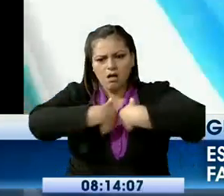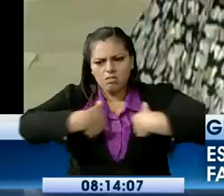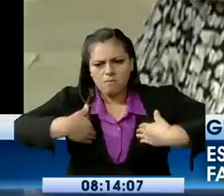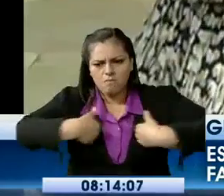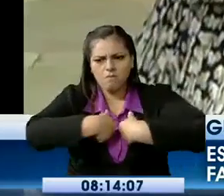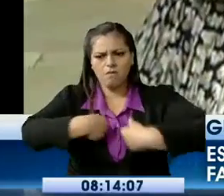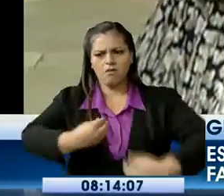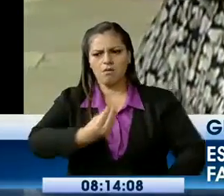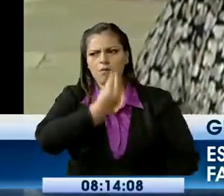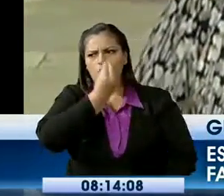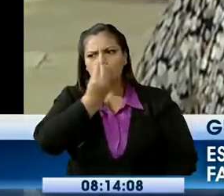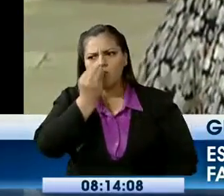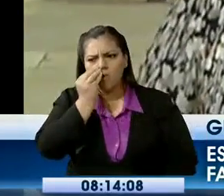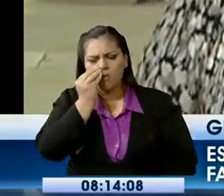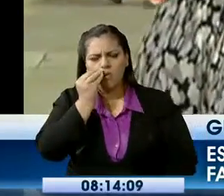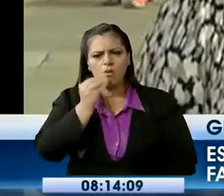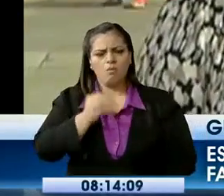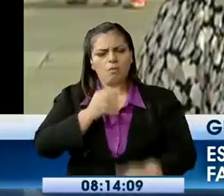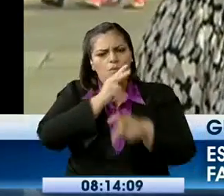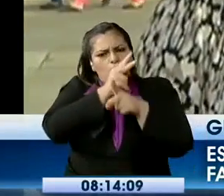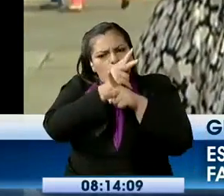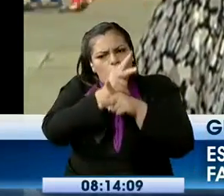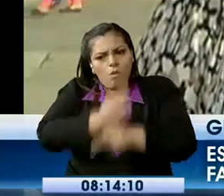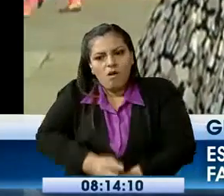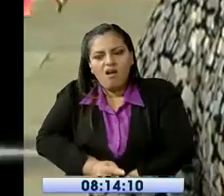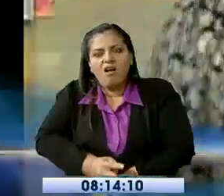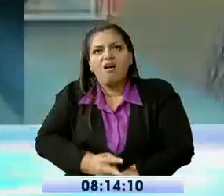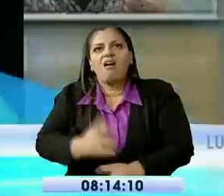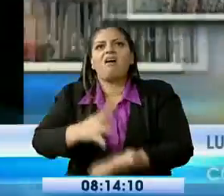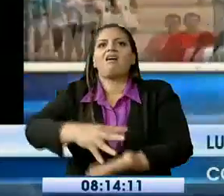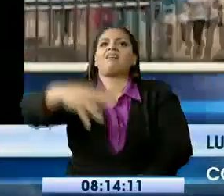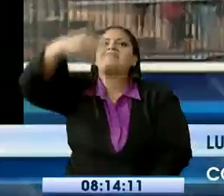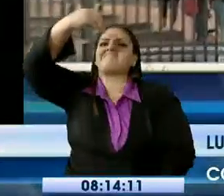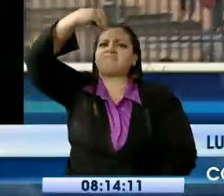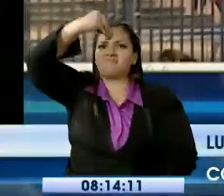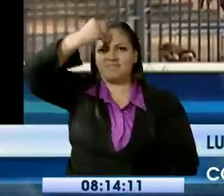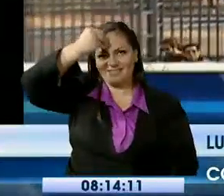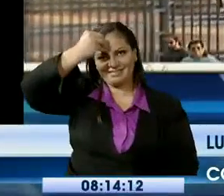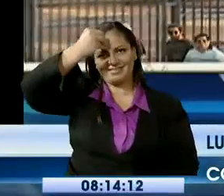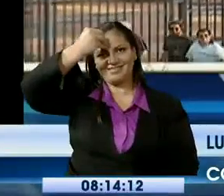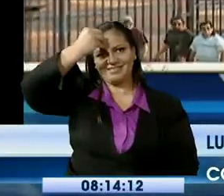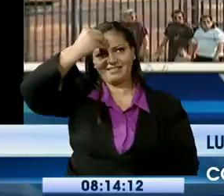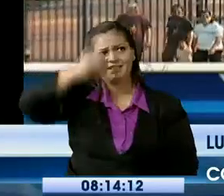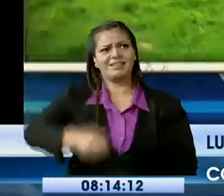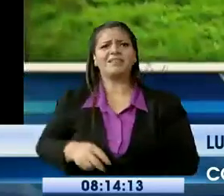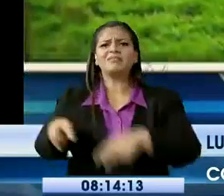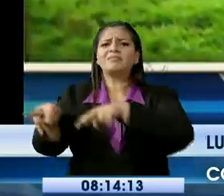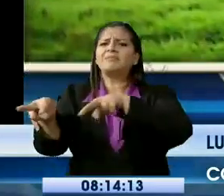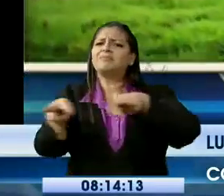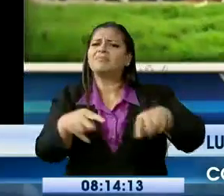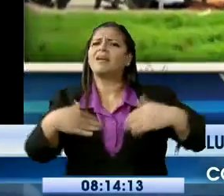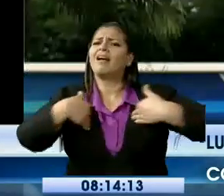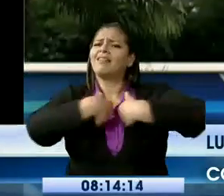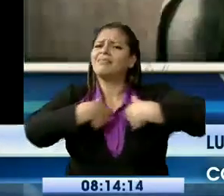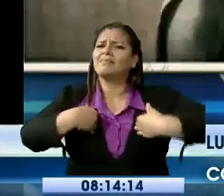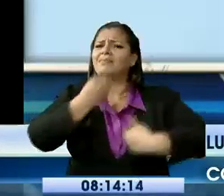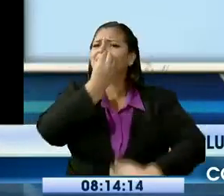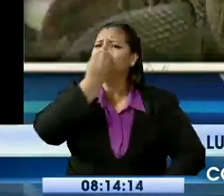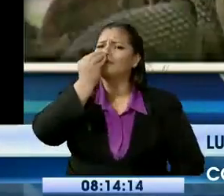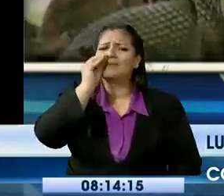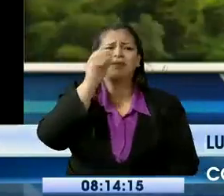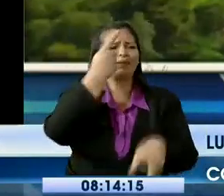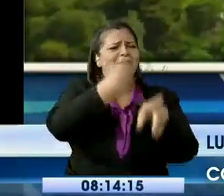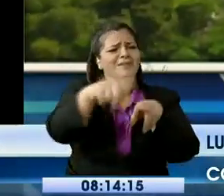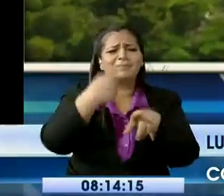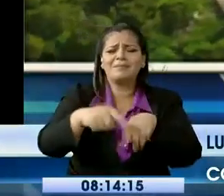Mostrar al mundo todo lo que nosotros poseemos. Nuestra tierra es rica y hay que cultivarla, pero por sobre todo